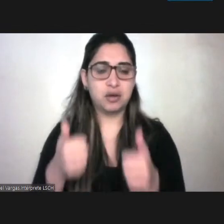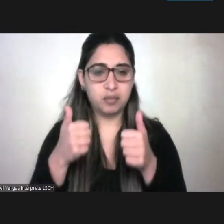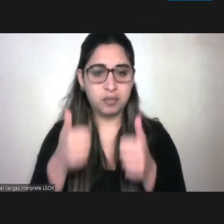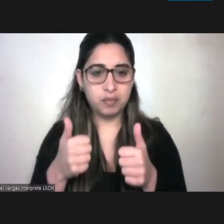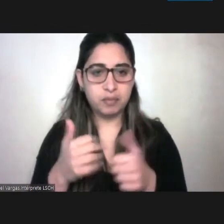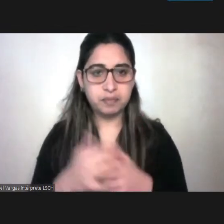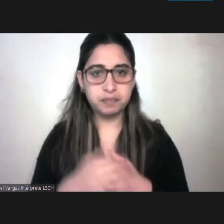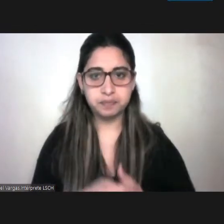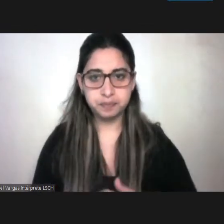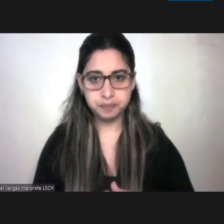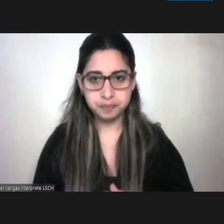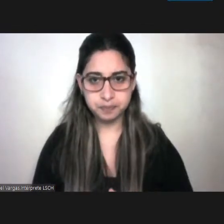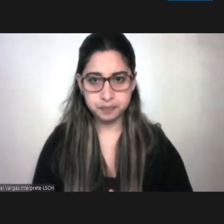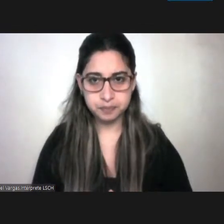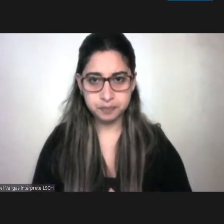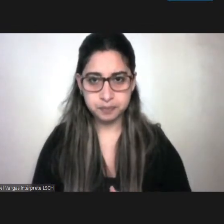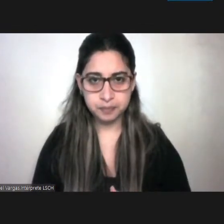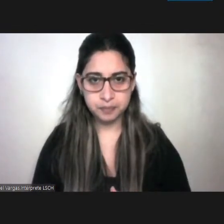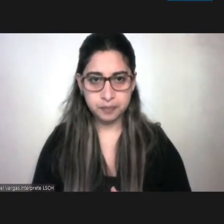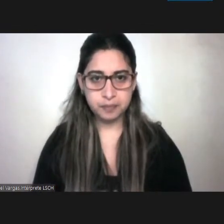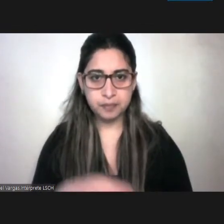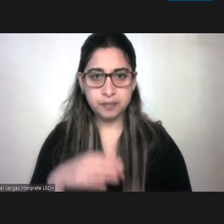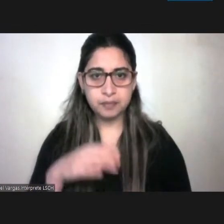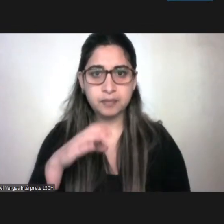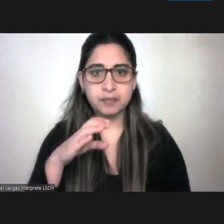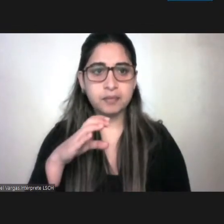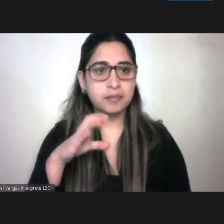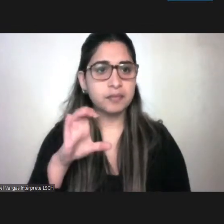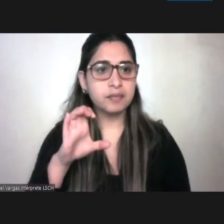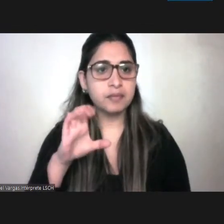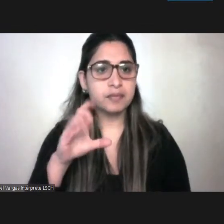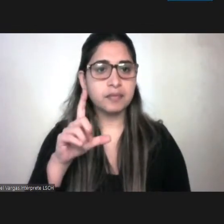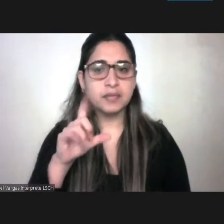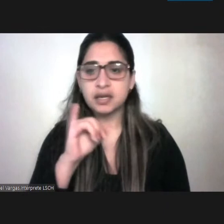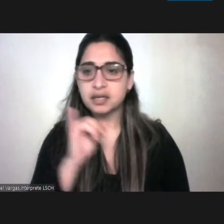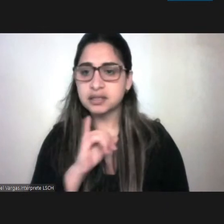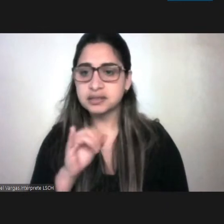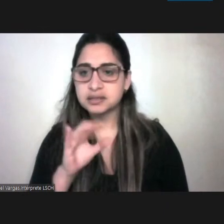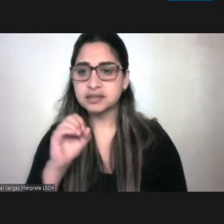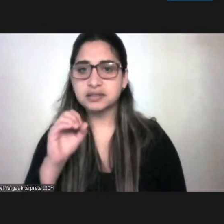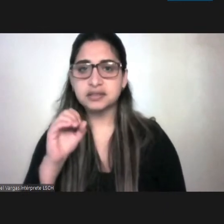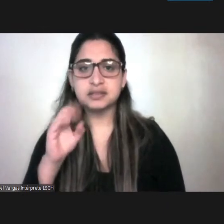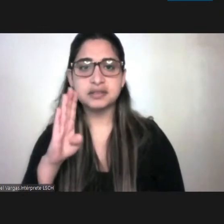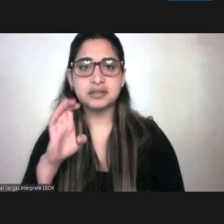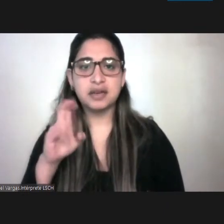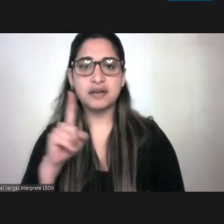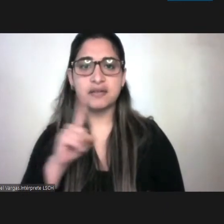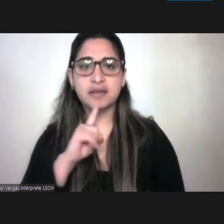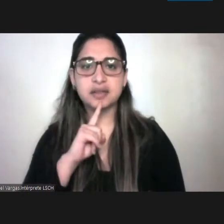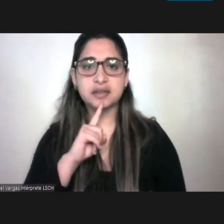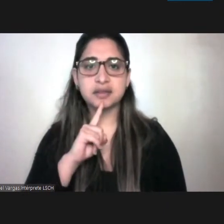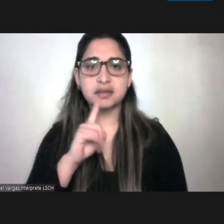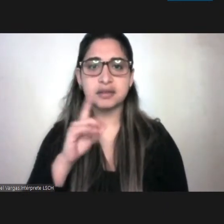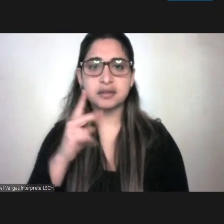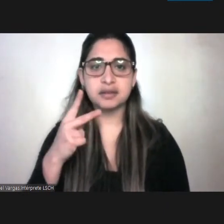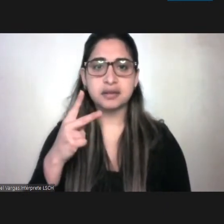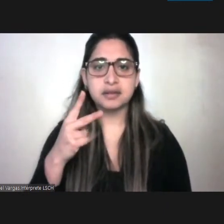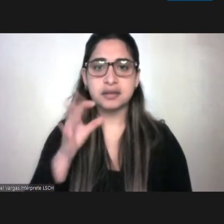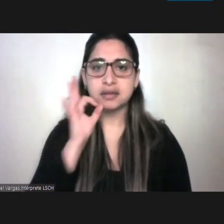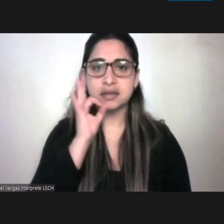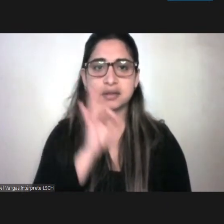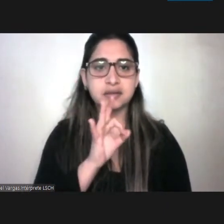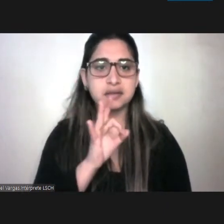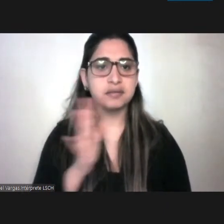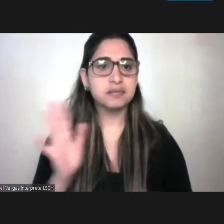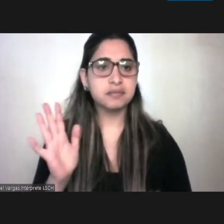no sé está Elizabeth está Alicia quisieran dar sus últimas palabras sí por lo menos agradecer la